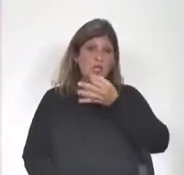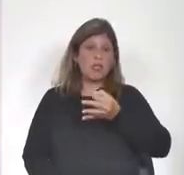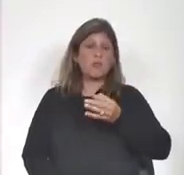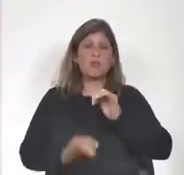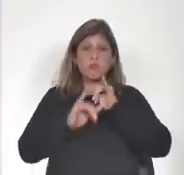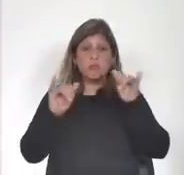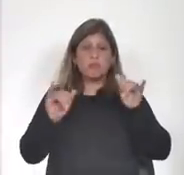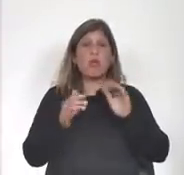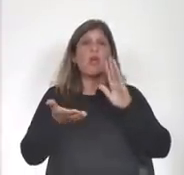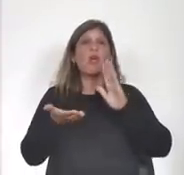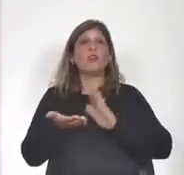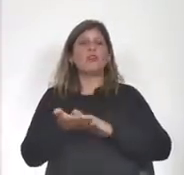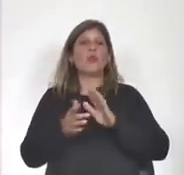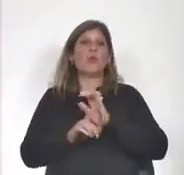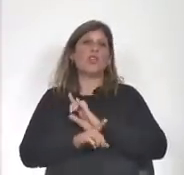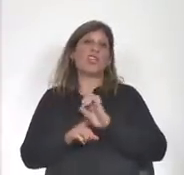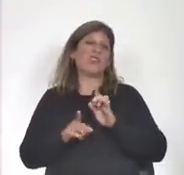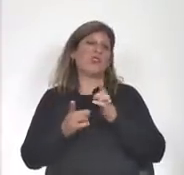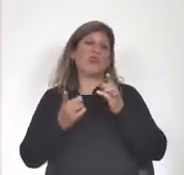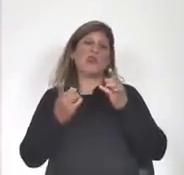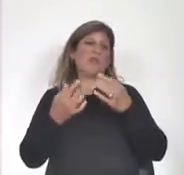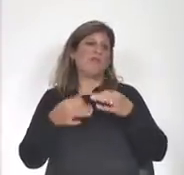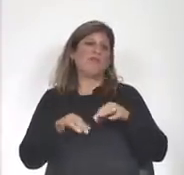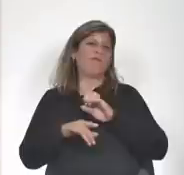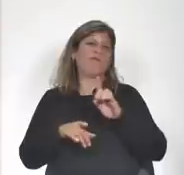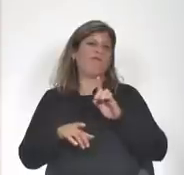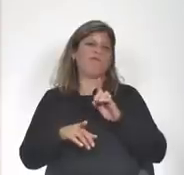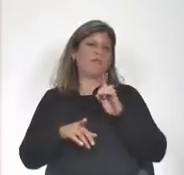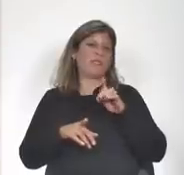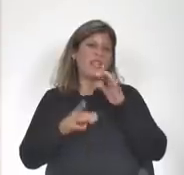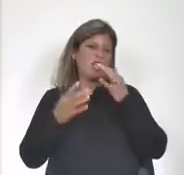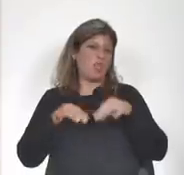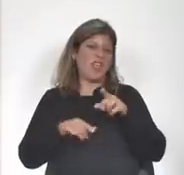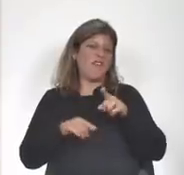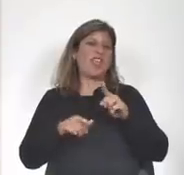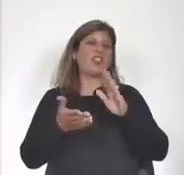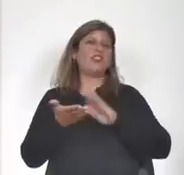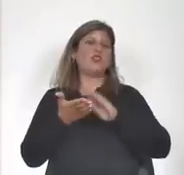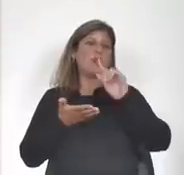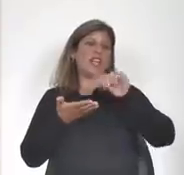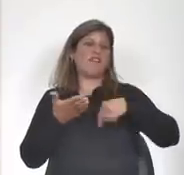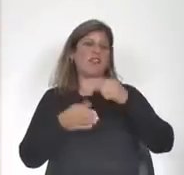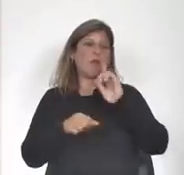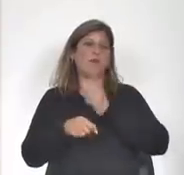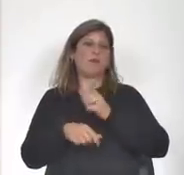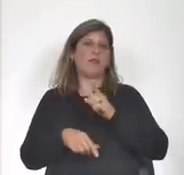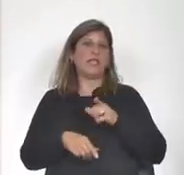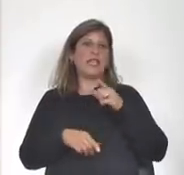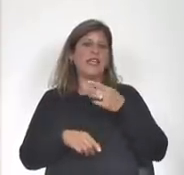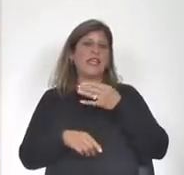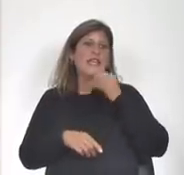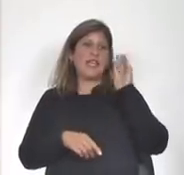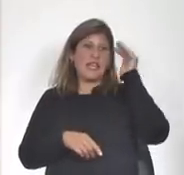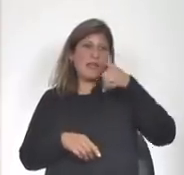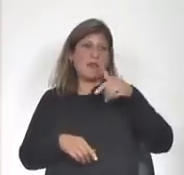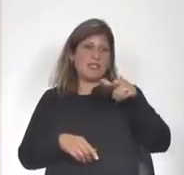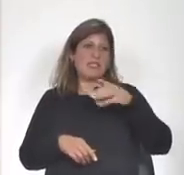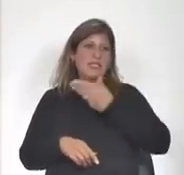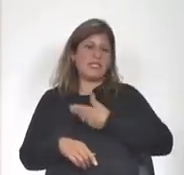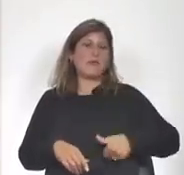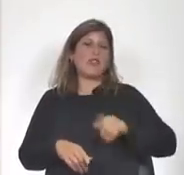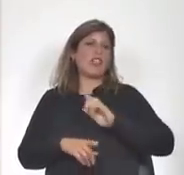públicamente sobre la inconveniencia de la resolución que la ministra afirmó el presidente de la república dijo esta resolución es